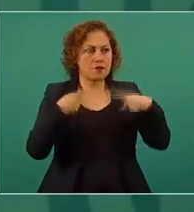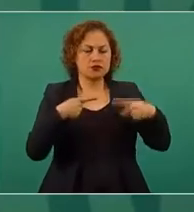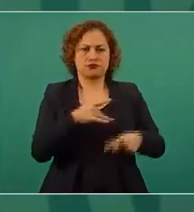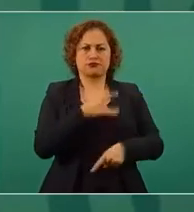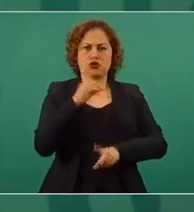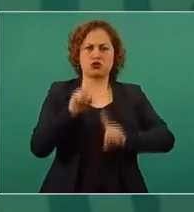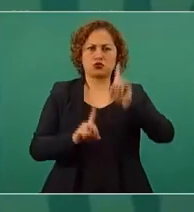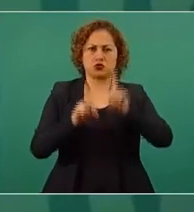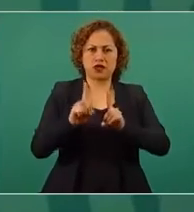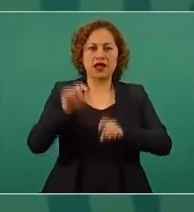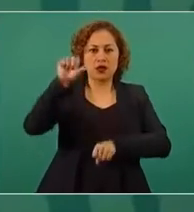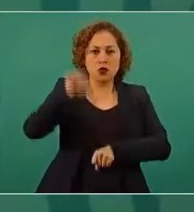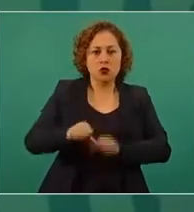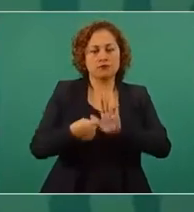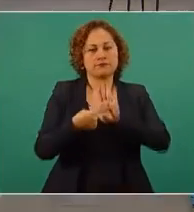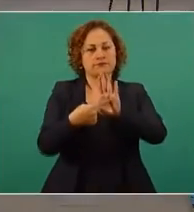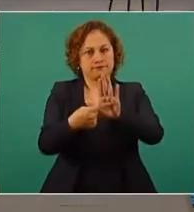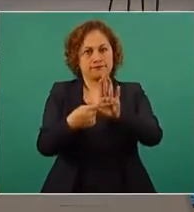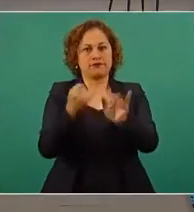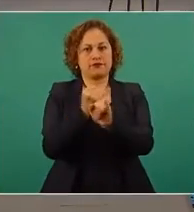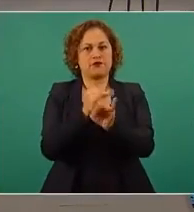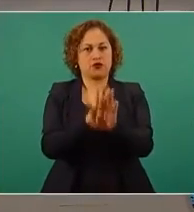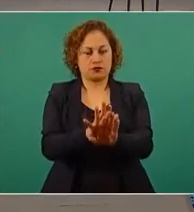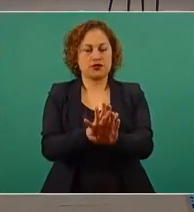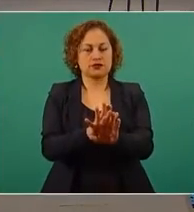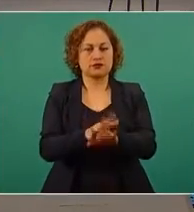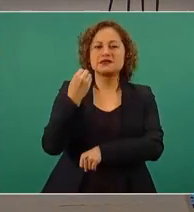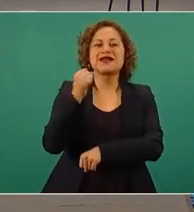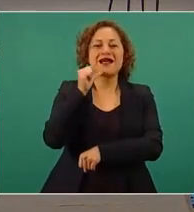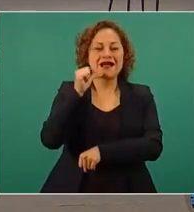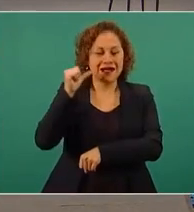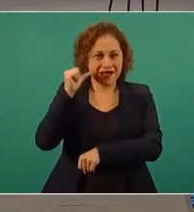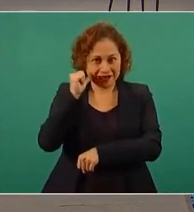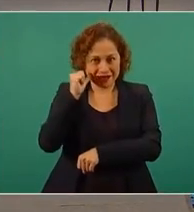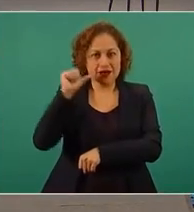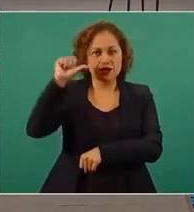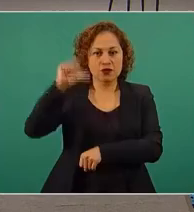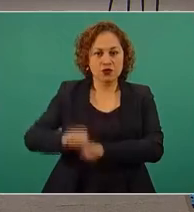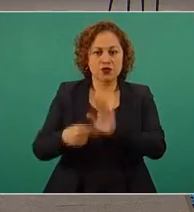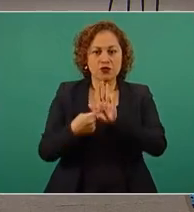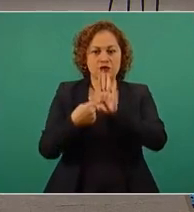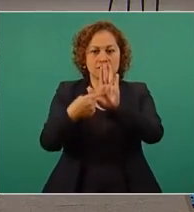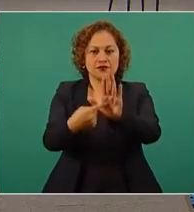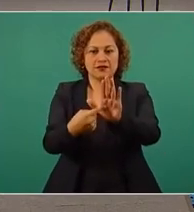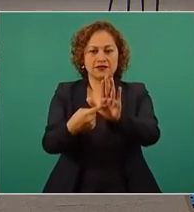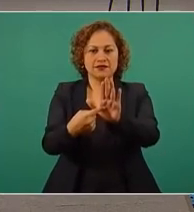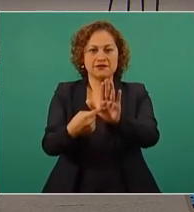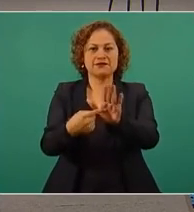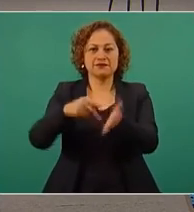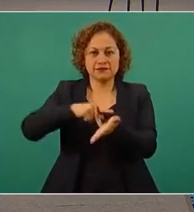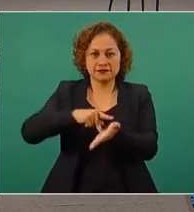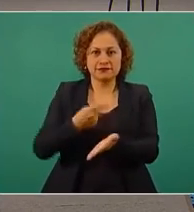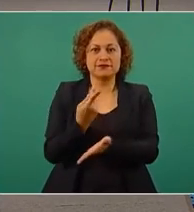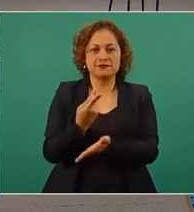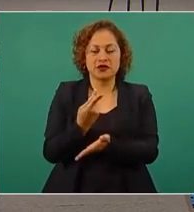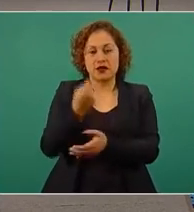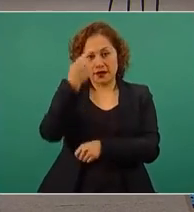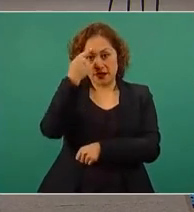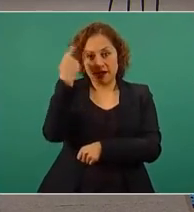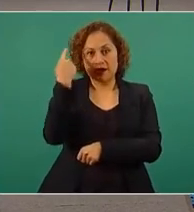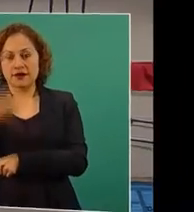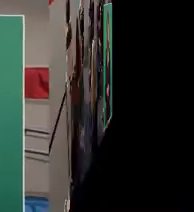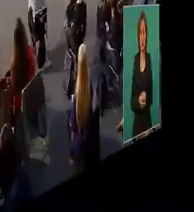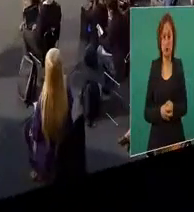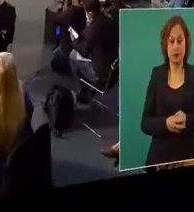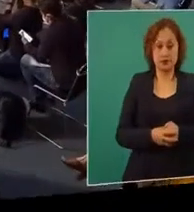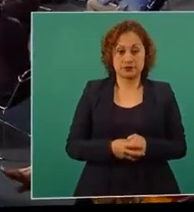y hacer precisiones al respecto. Primero vamos a iniciar lo que hemos mencionado sobre la